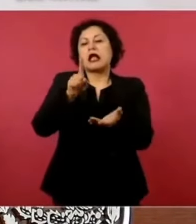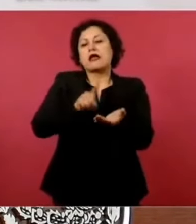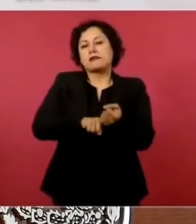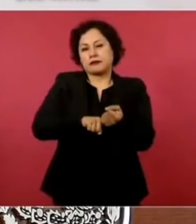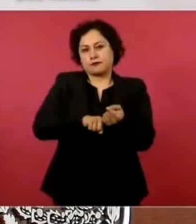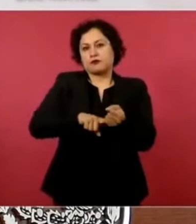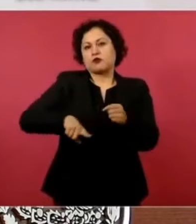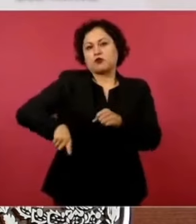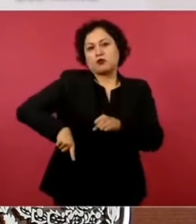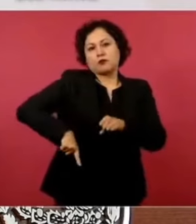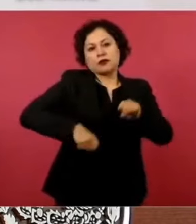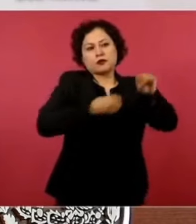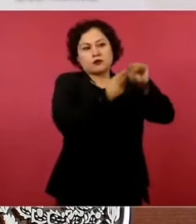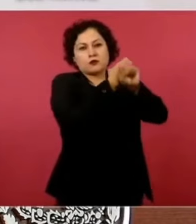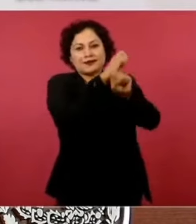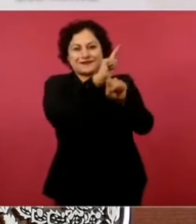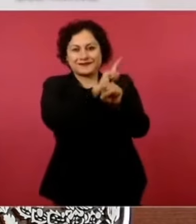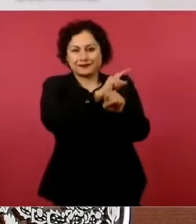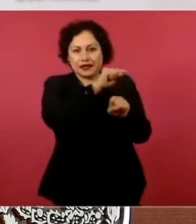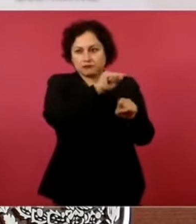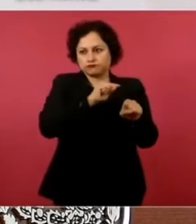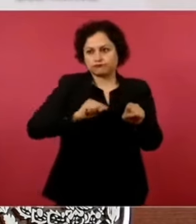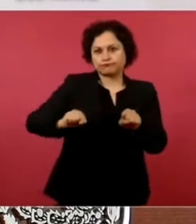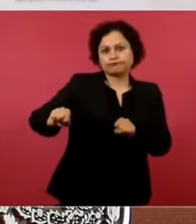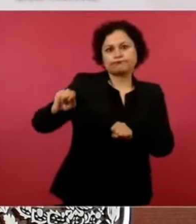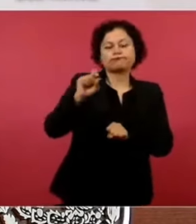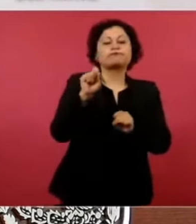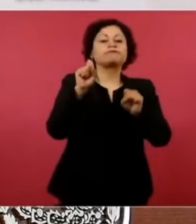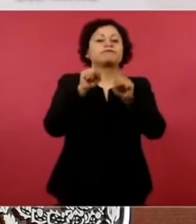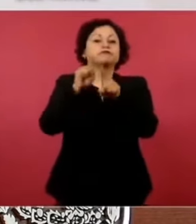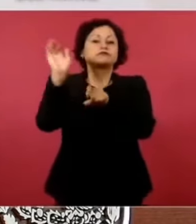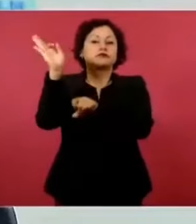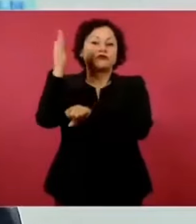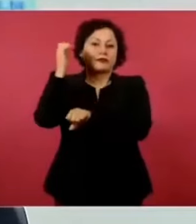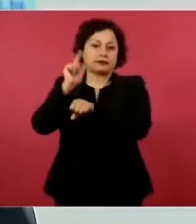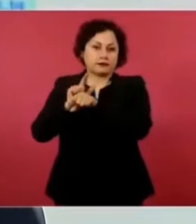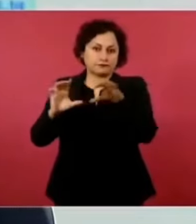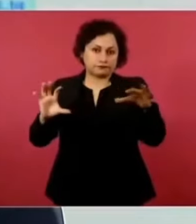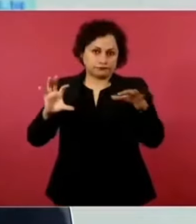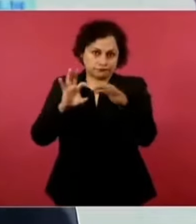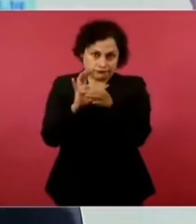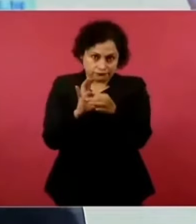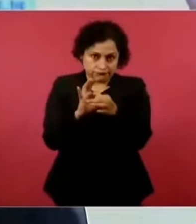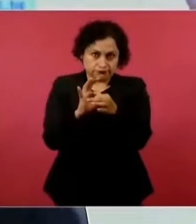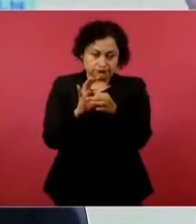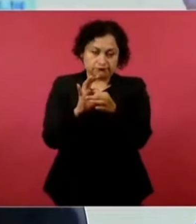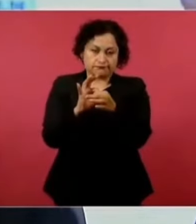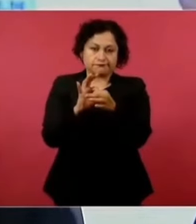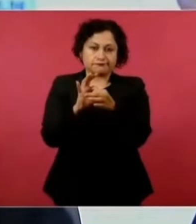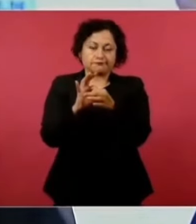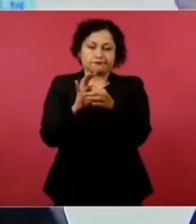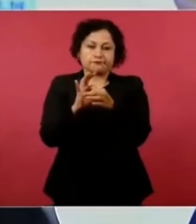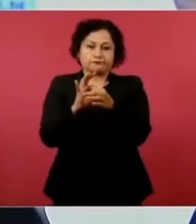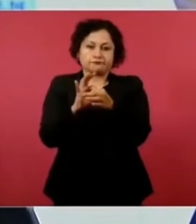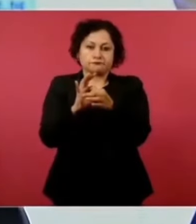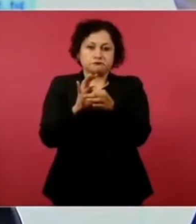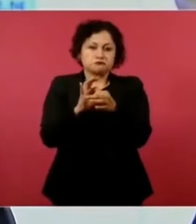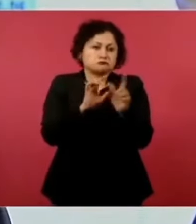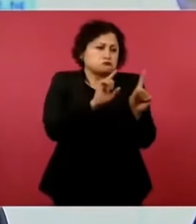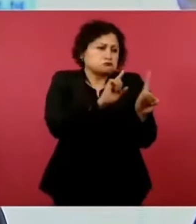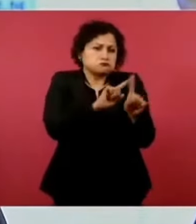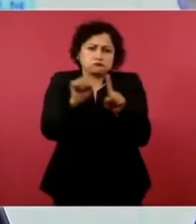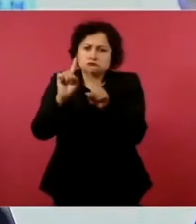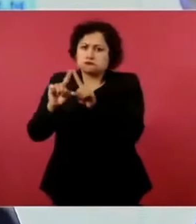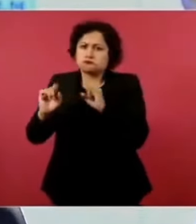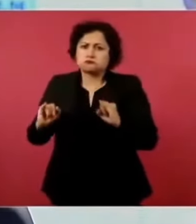estados y el gobierno federal, quienes solicitan la información que solicitan